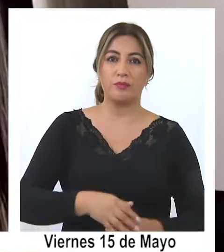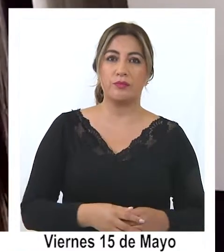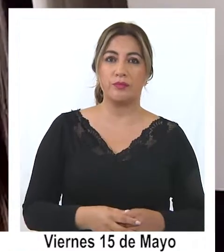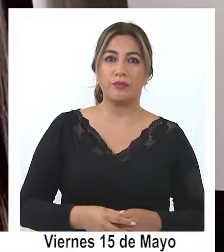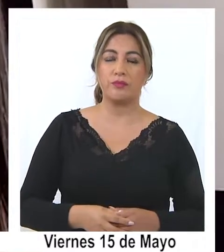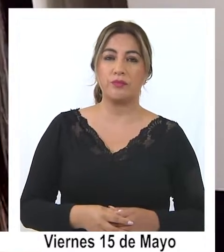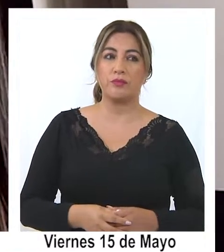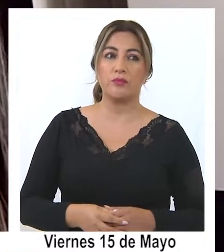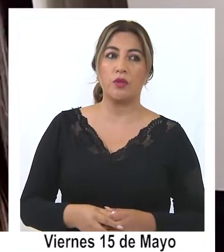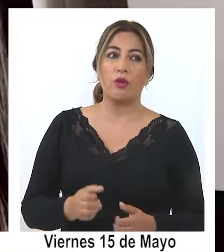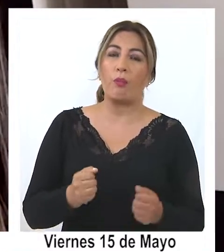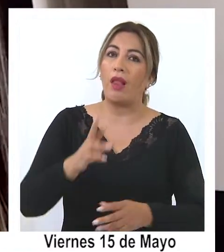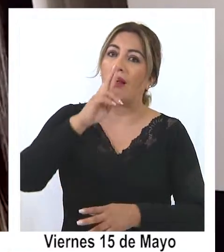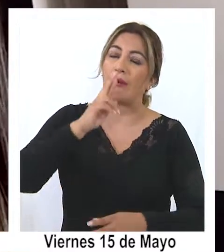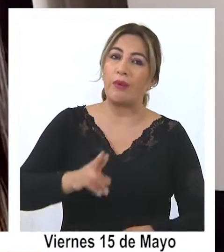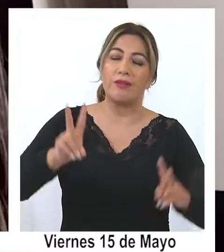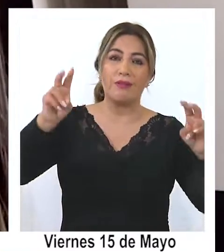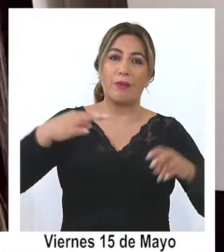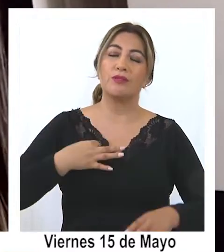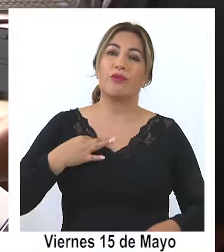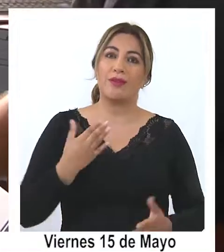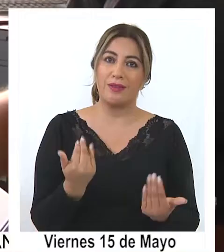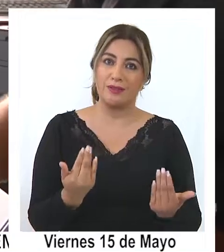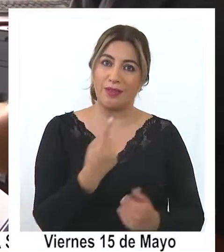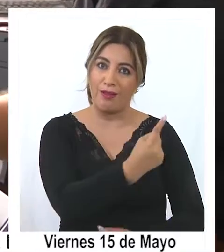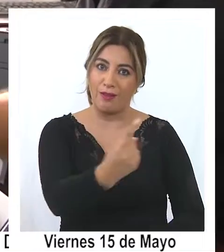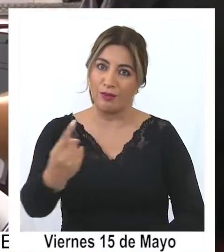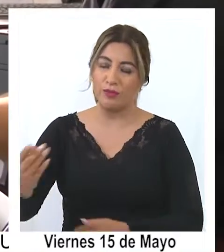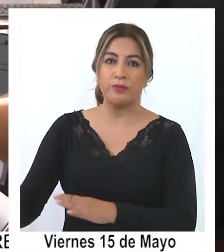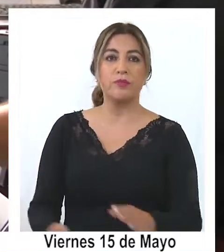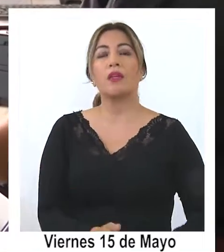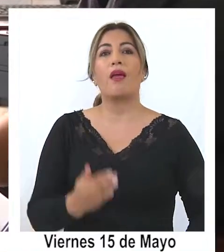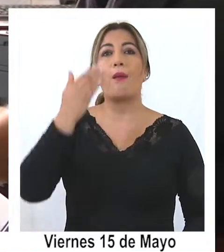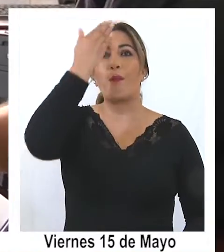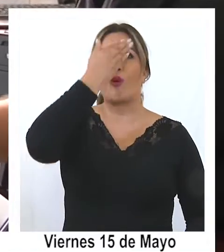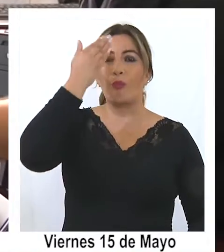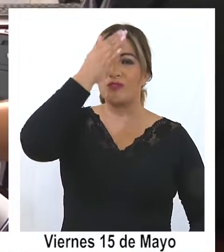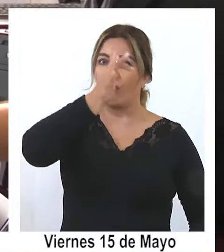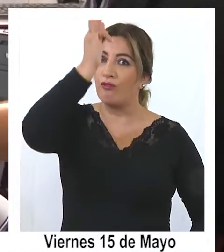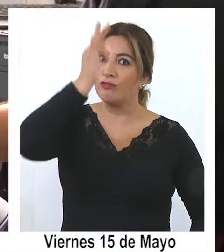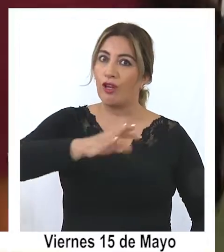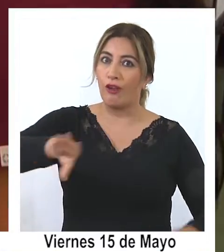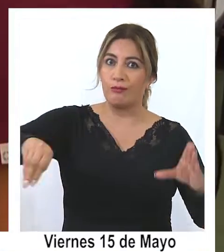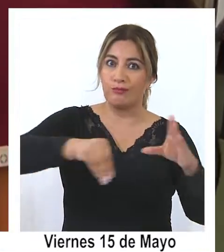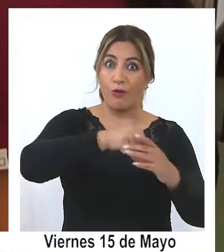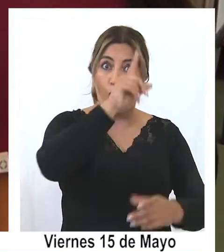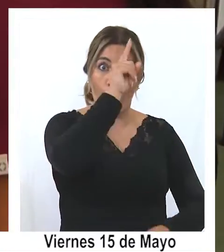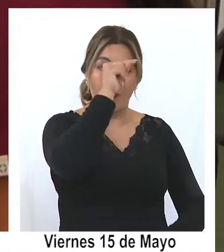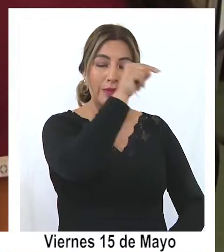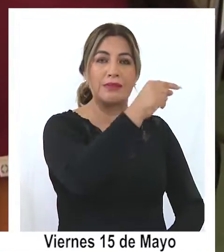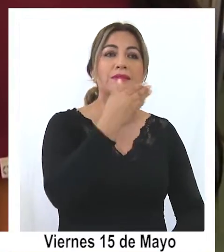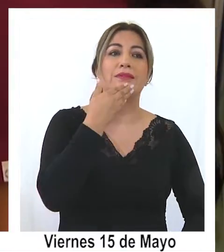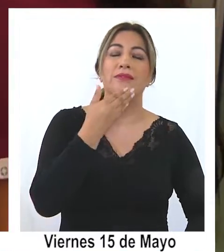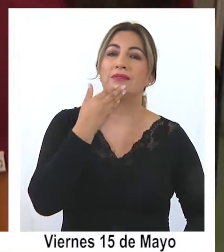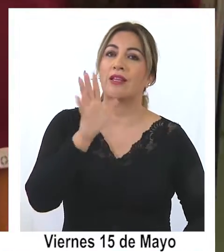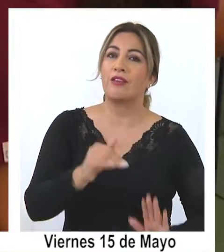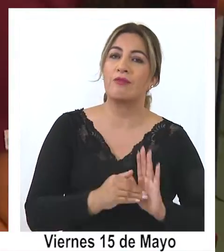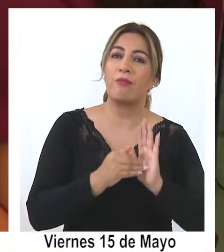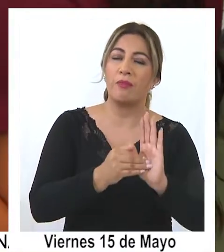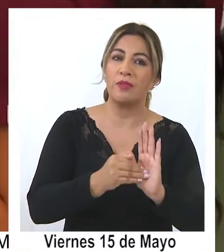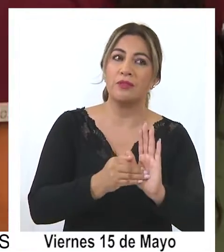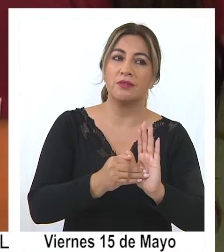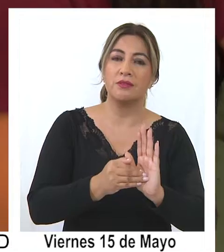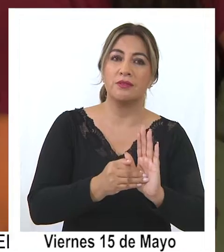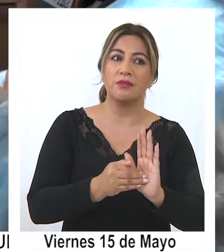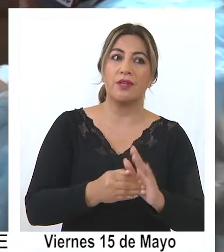preocupación a no poder dar respuesta a lo que la ciudadanía requiere. La preocupación de los funcionarios del hospital regional también se hace presente a la hora